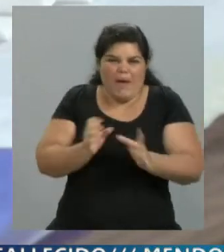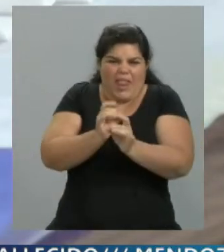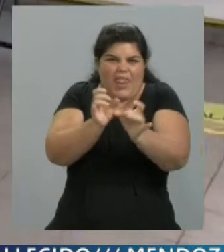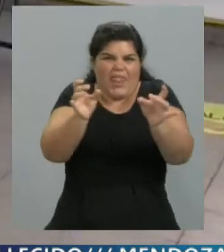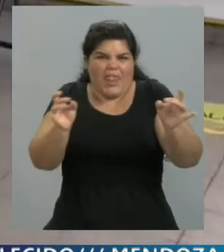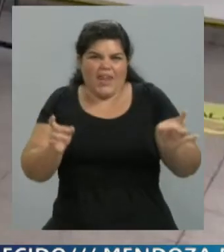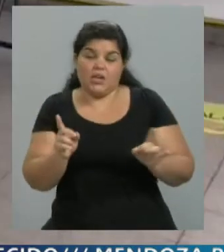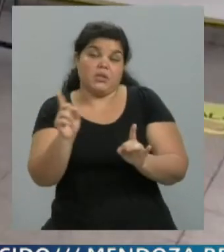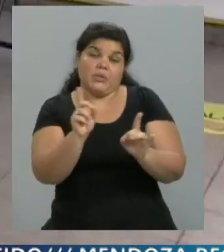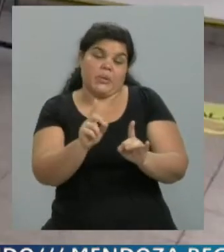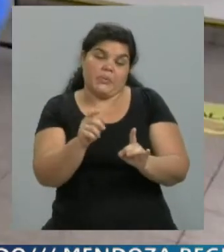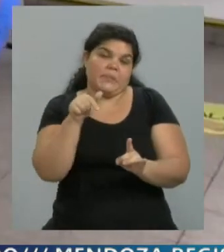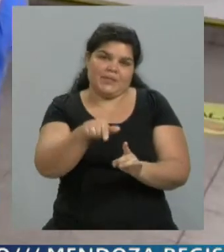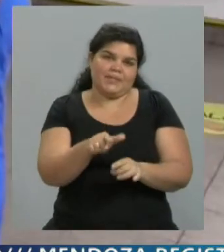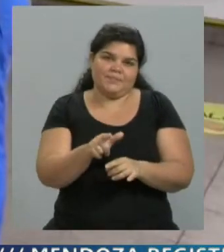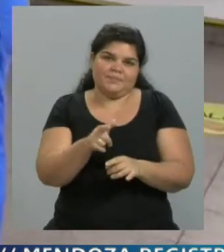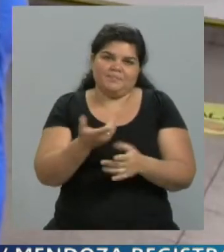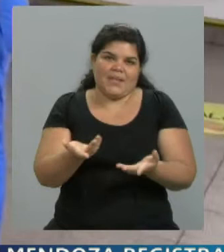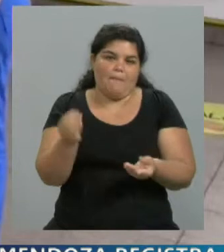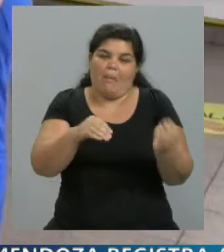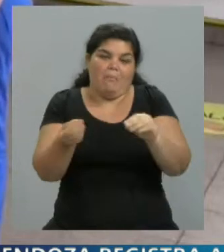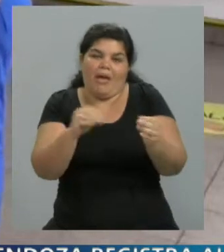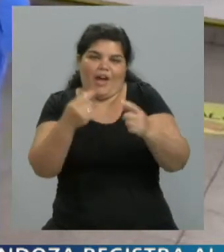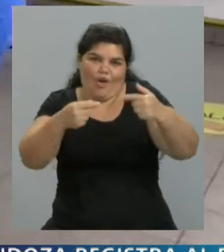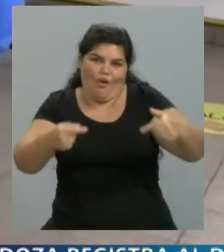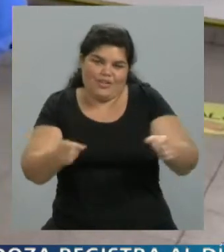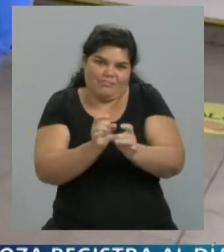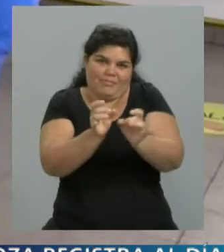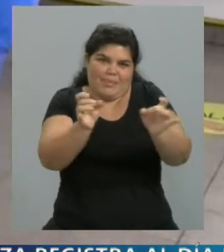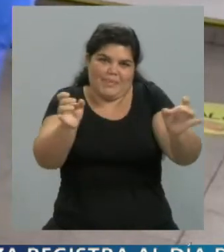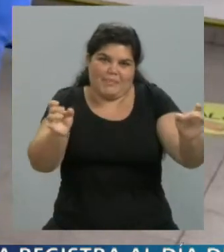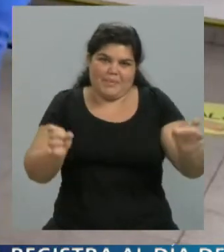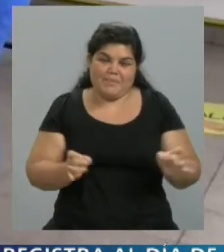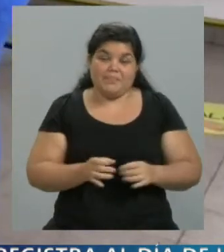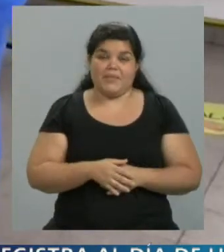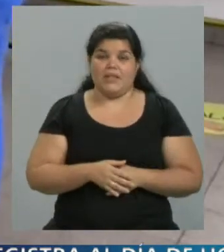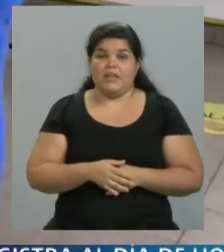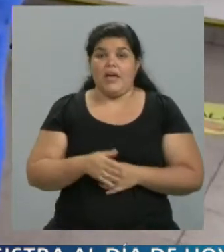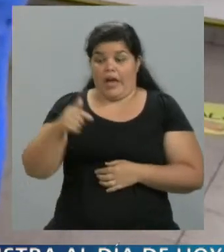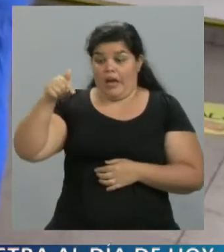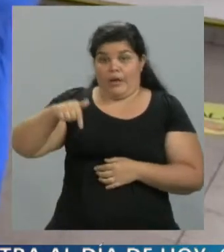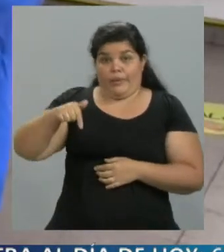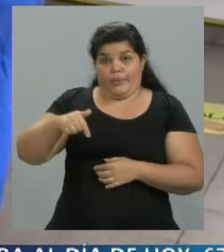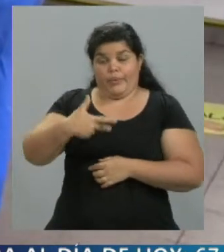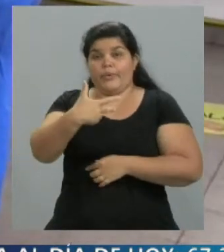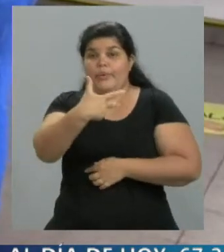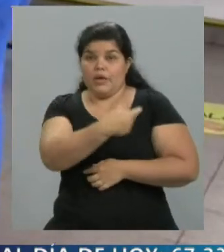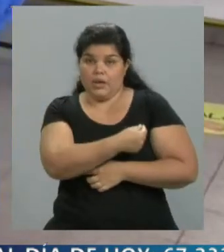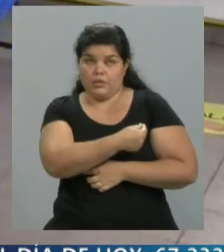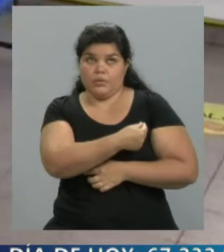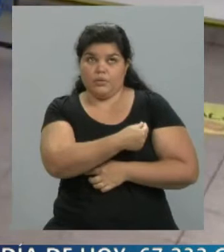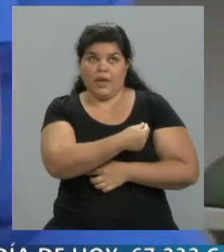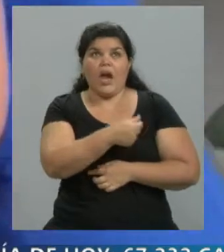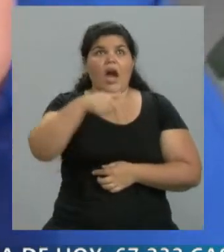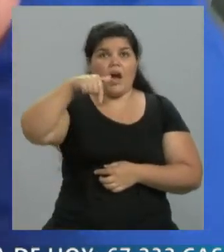explicaciones, pero no es pecado que la vacuna a esta altura pueda impactar. Ahora sí hay